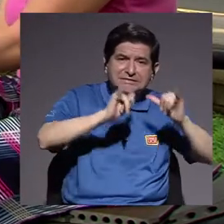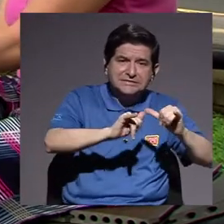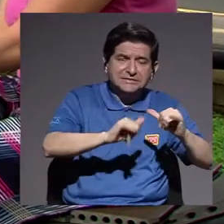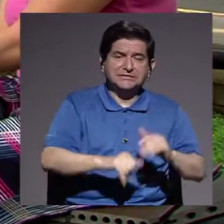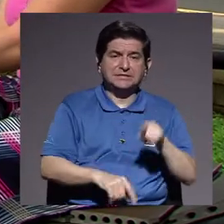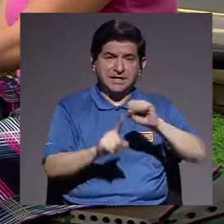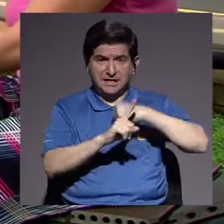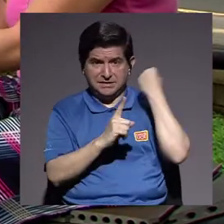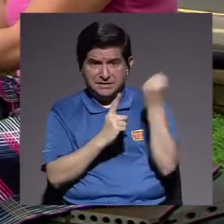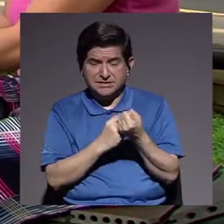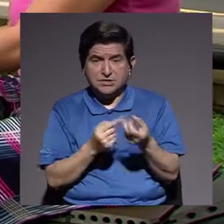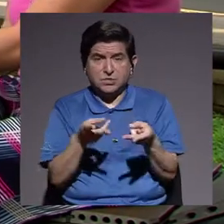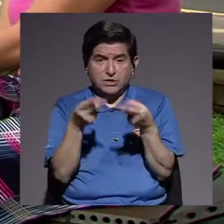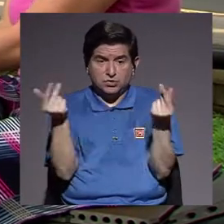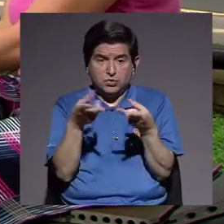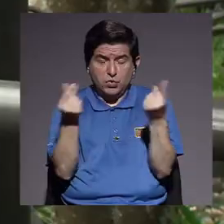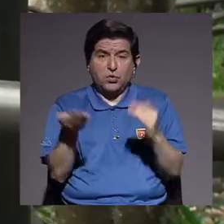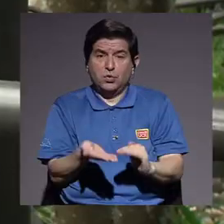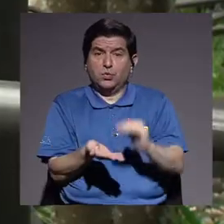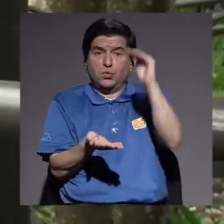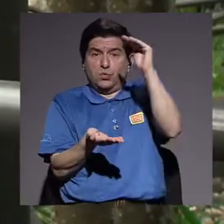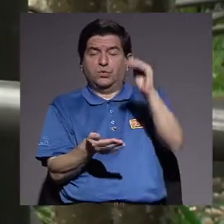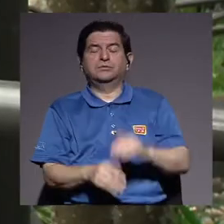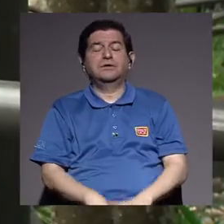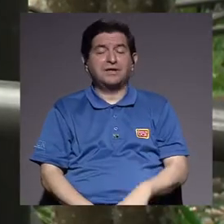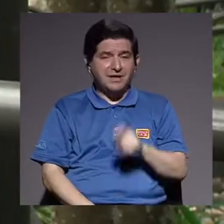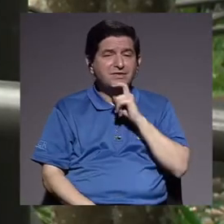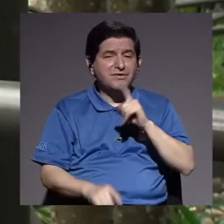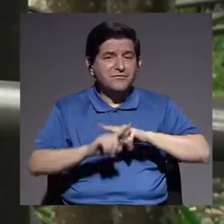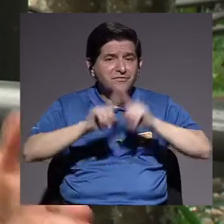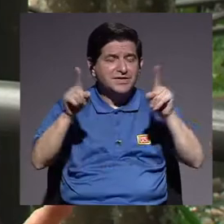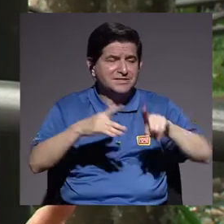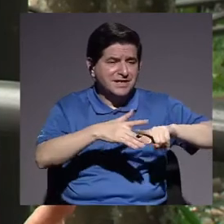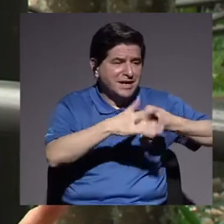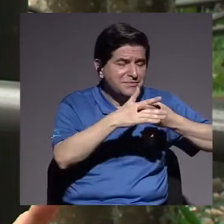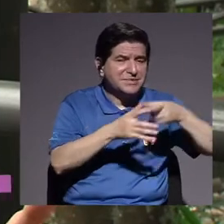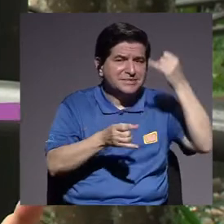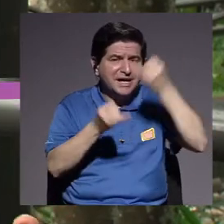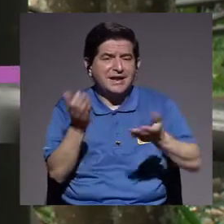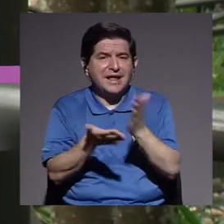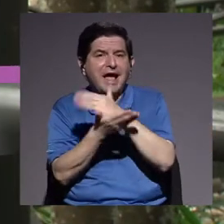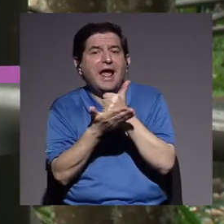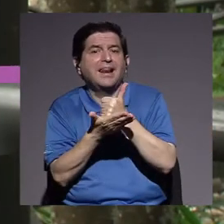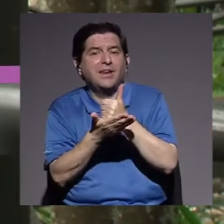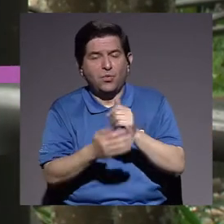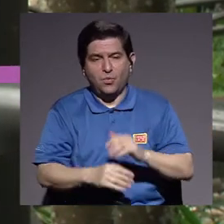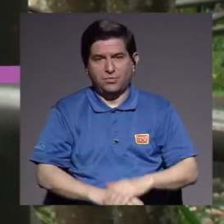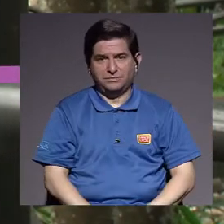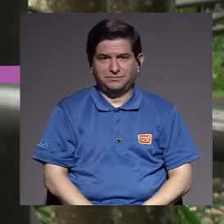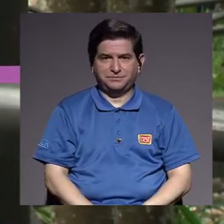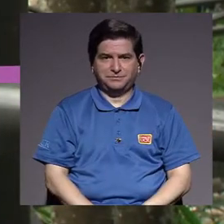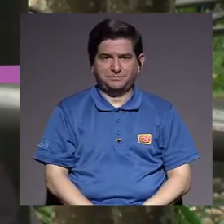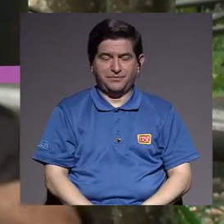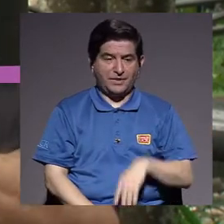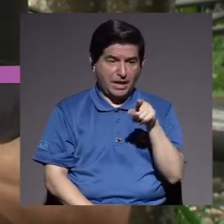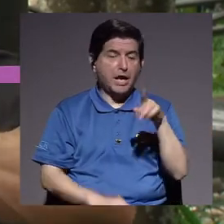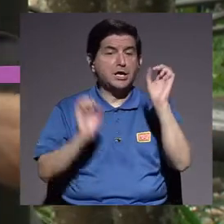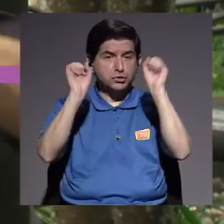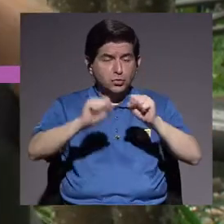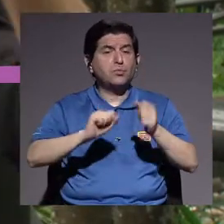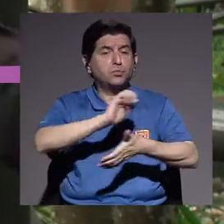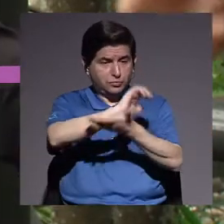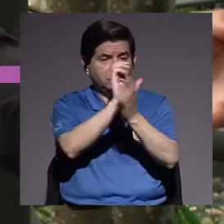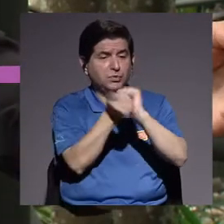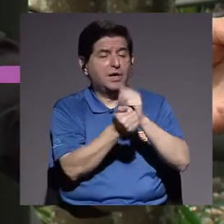un costo que Y inclusive cuesta diferenciar cuando empieza y termina algo, ¿no? Y eso, vamos a ver, eso sí puede ser una